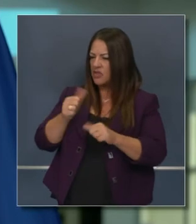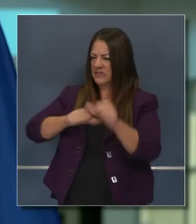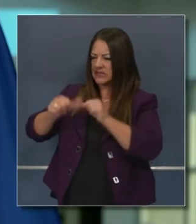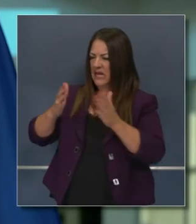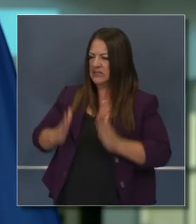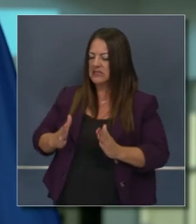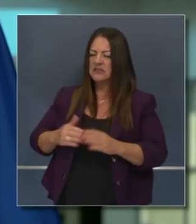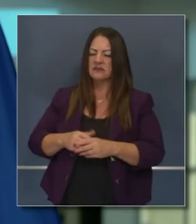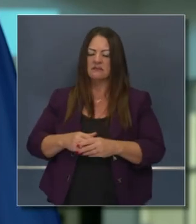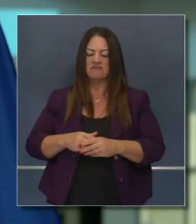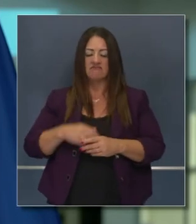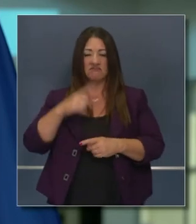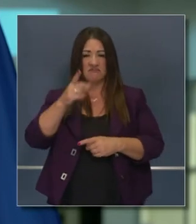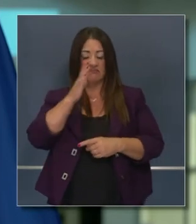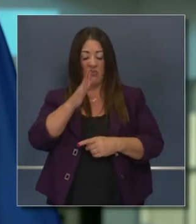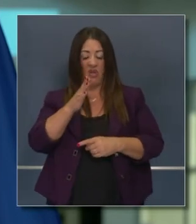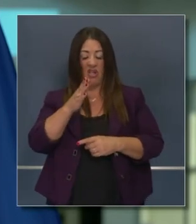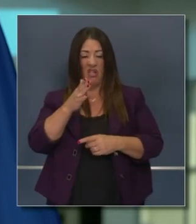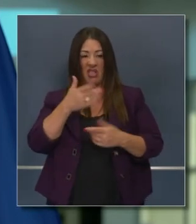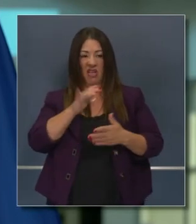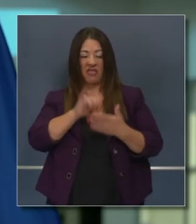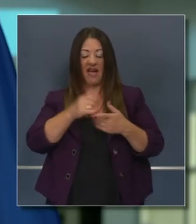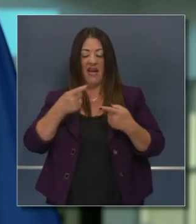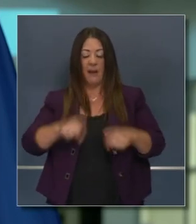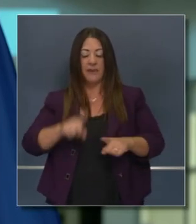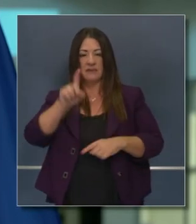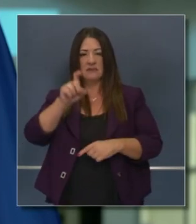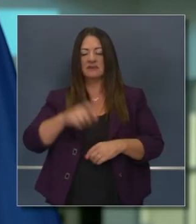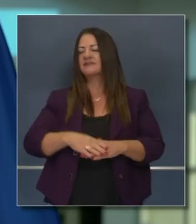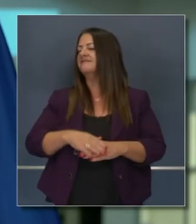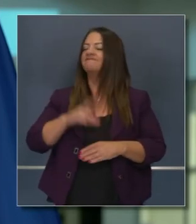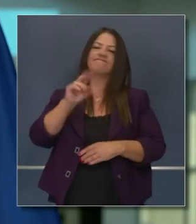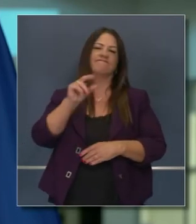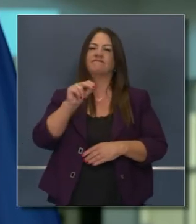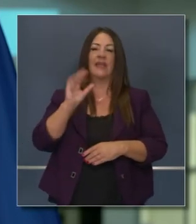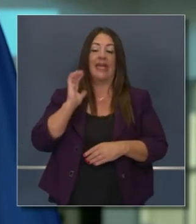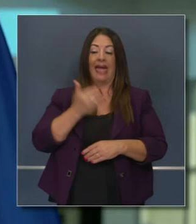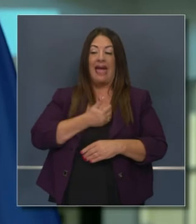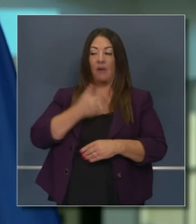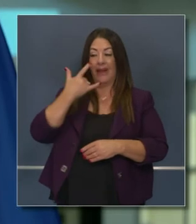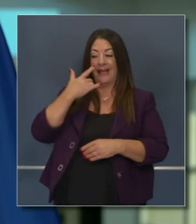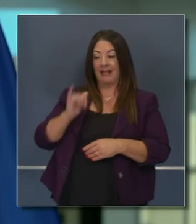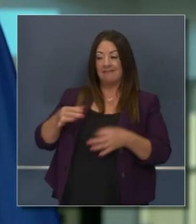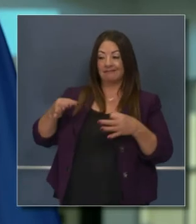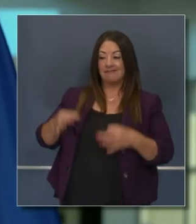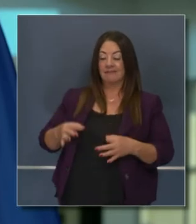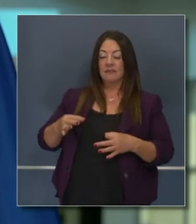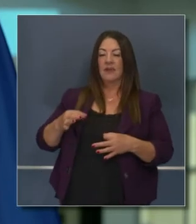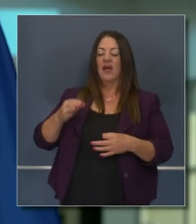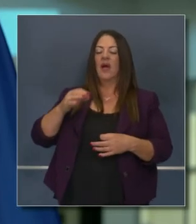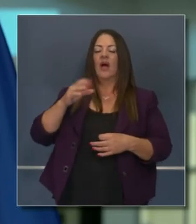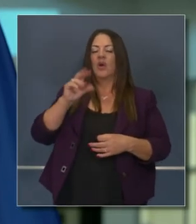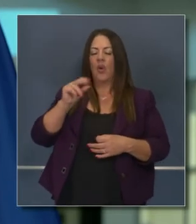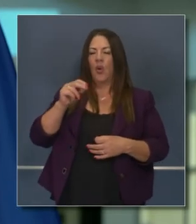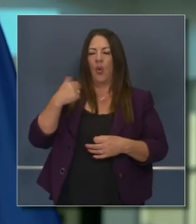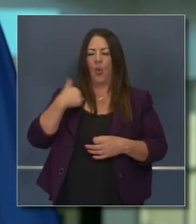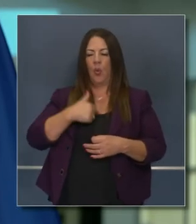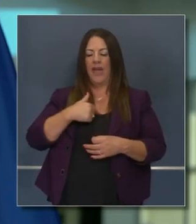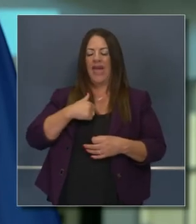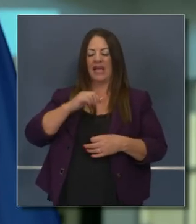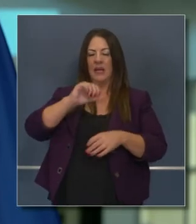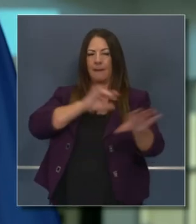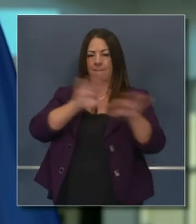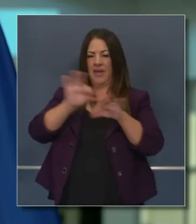por ejemplo. Pues mire, cada gobernador quiere mantener autonomía a seguir adelante. En nuestro grupo